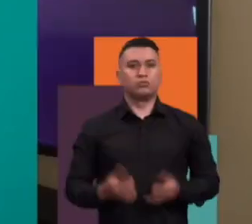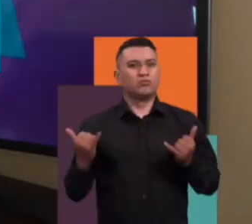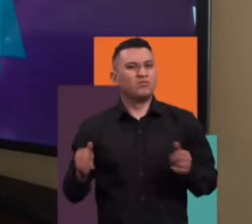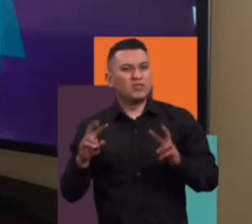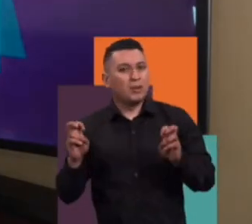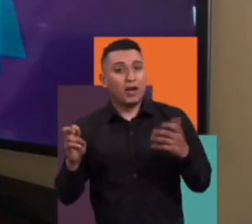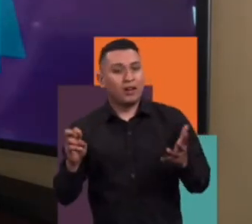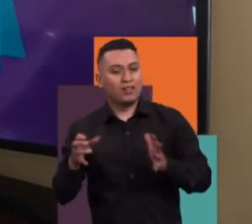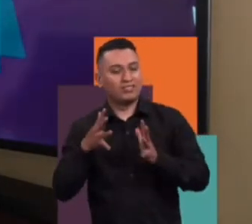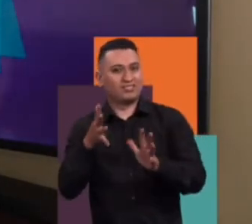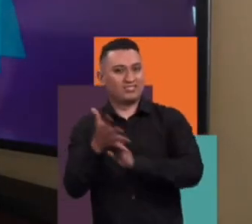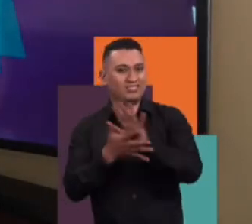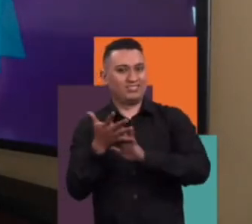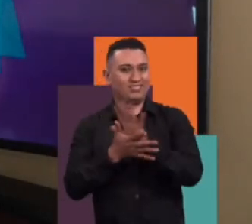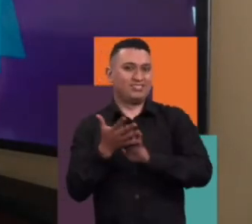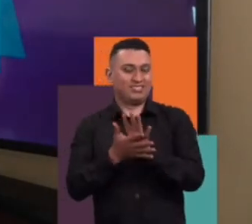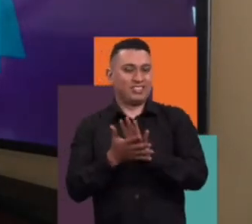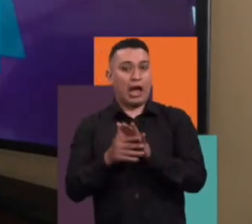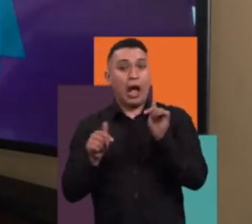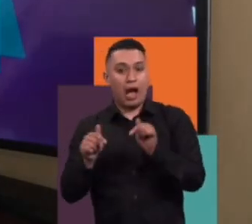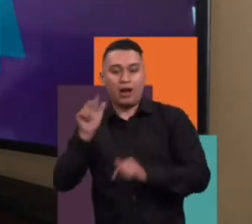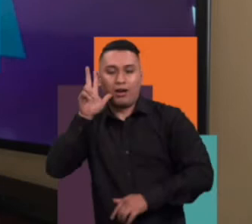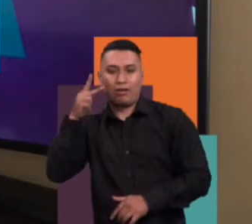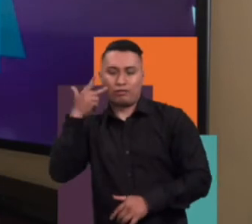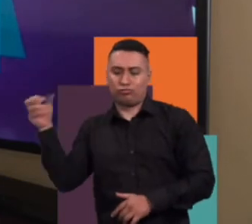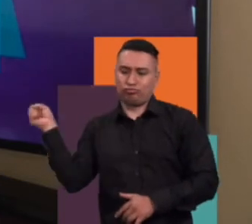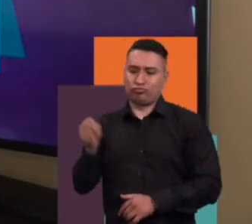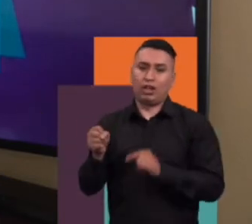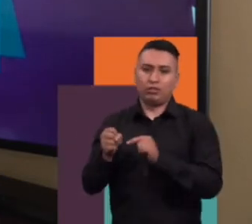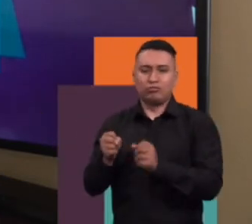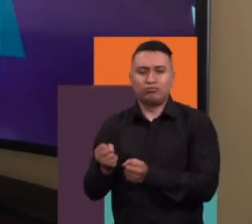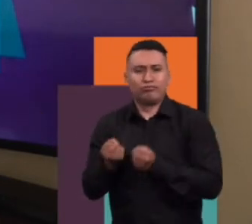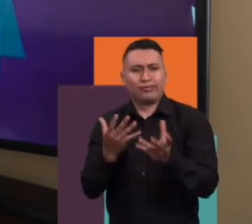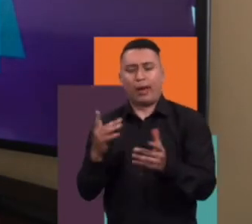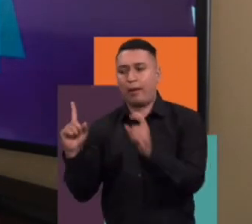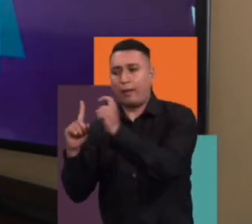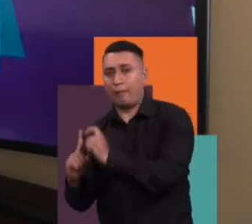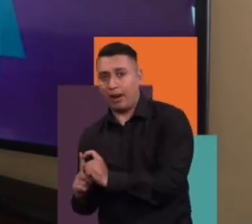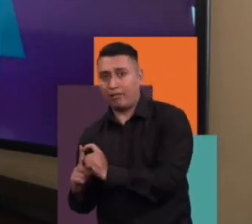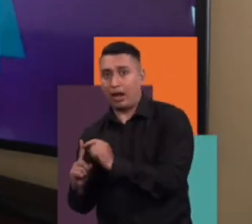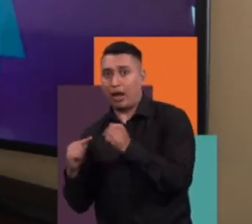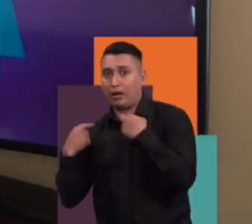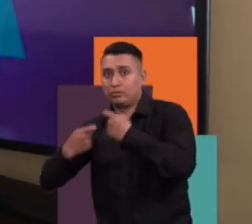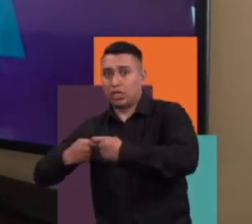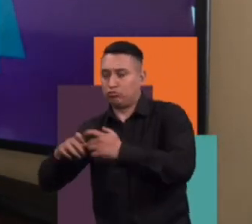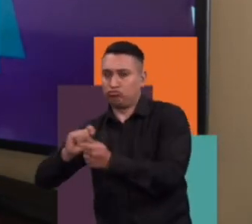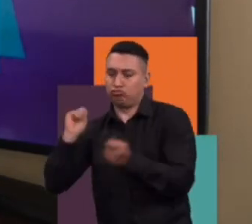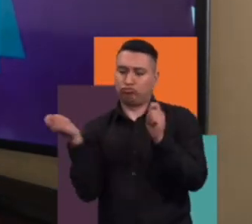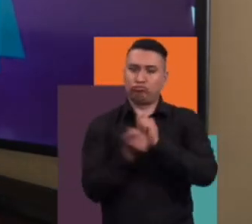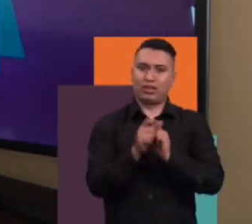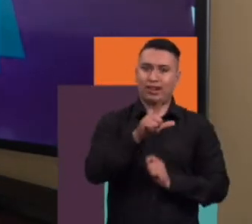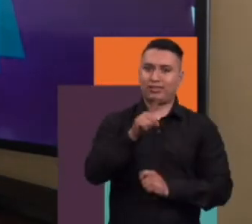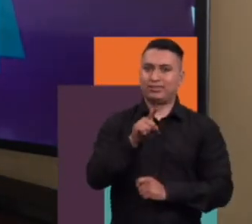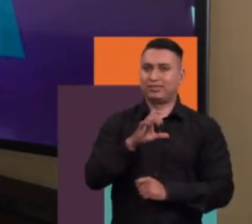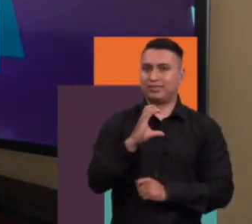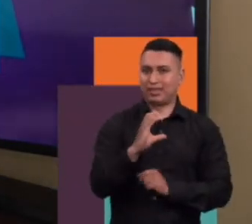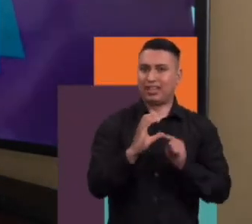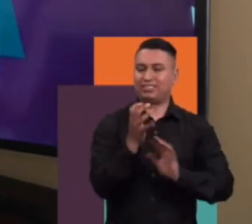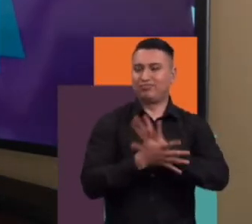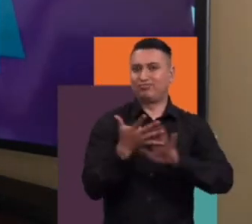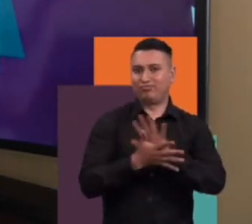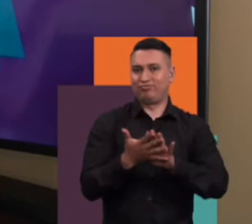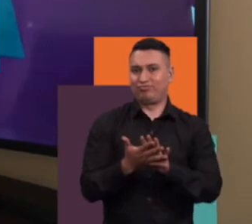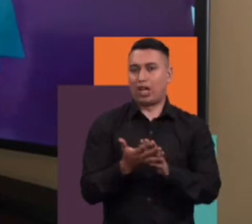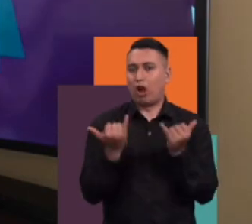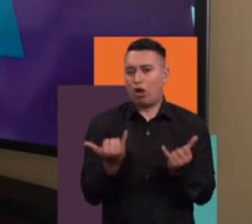Es momento de Enseñando la Seña, la sección en la que Cristian nos explica palabras clave en lengua de señas colombiana. Hoy vamos a aprender